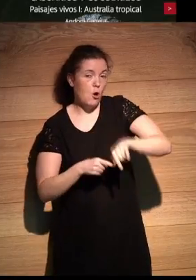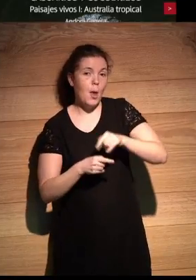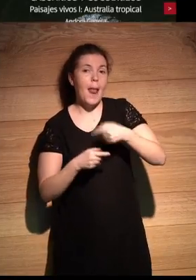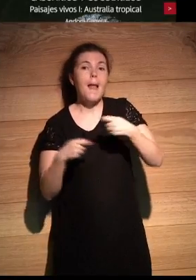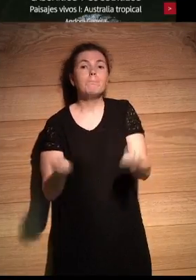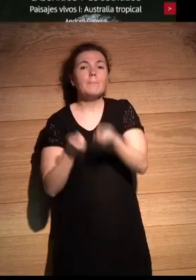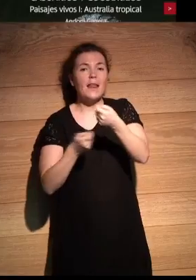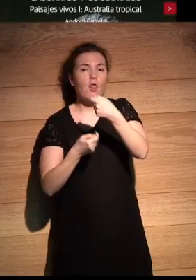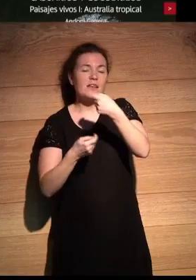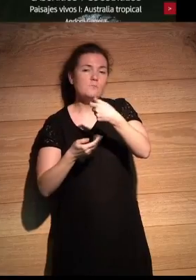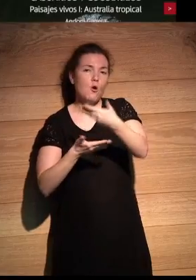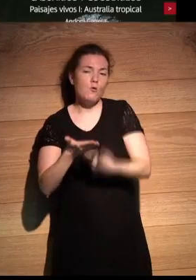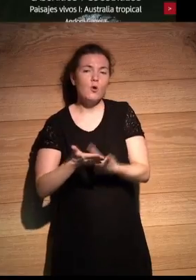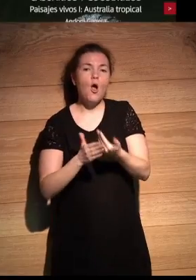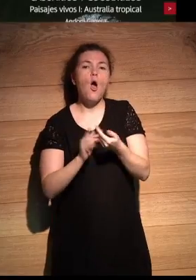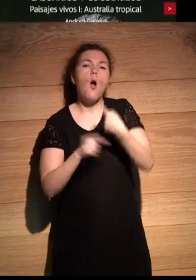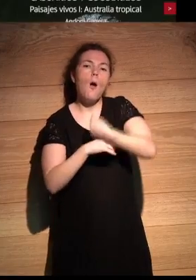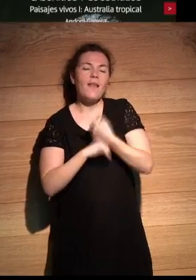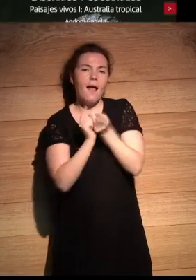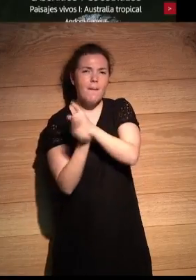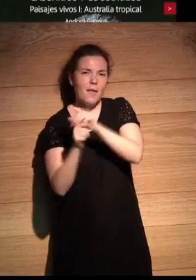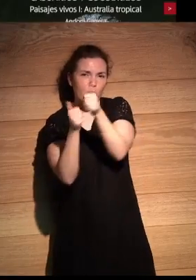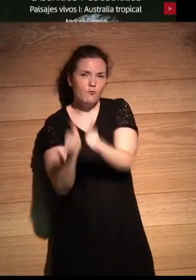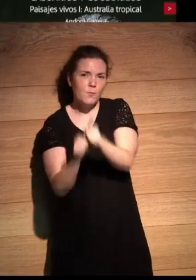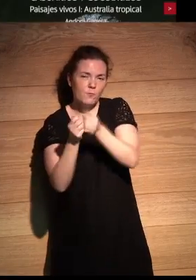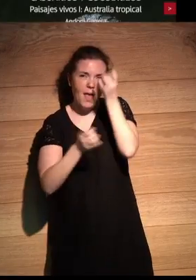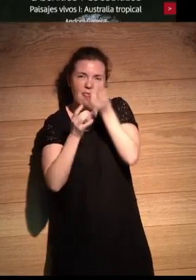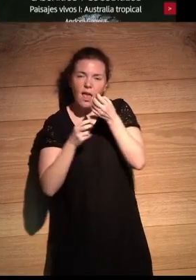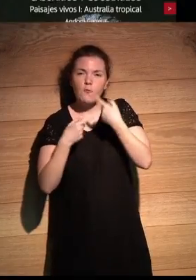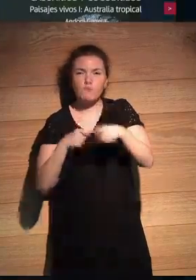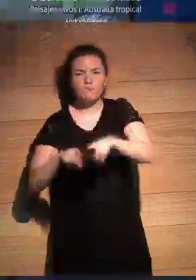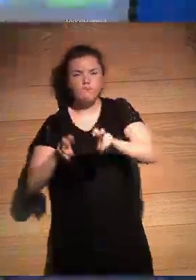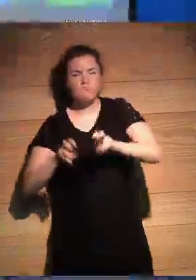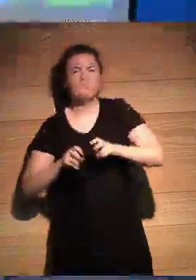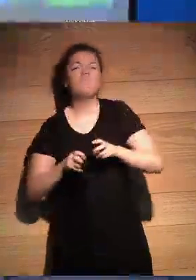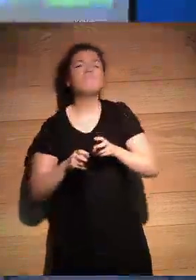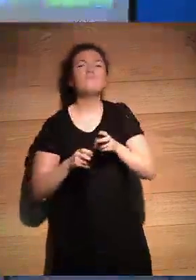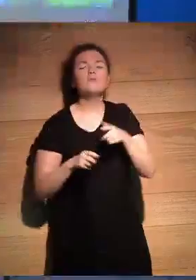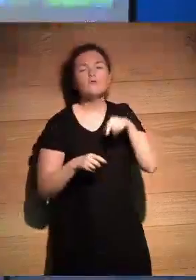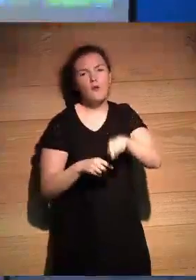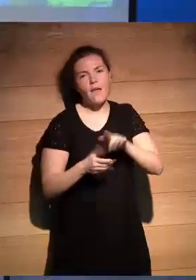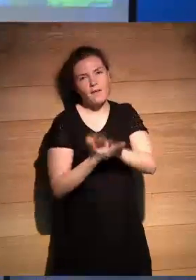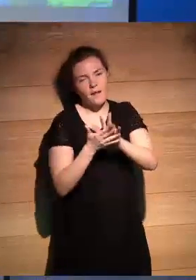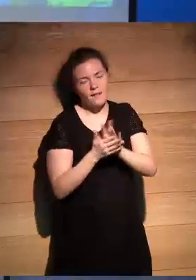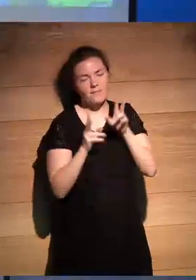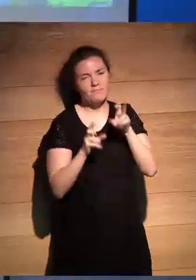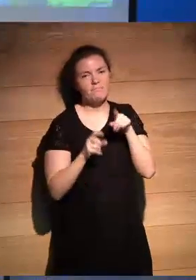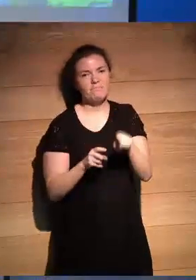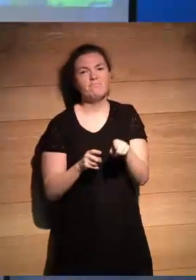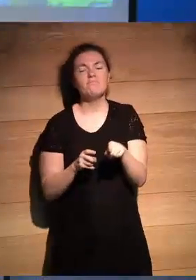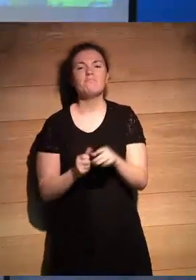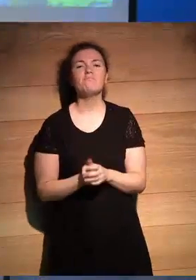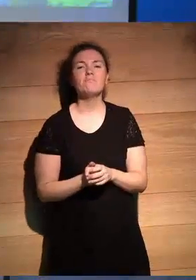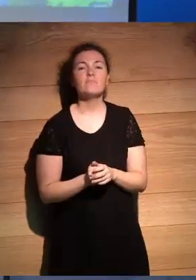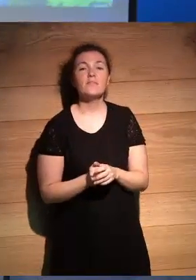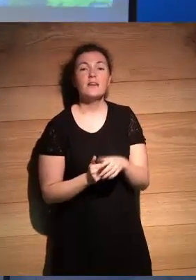periodismo a estar todo el día cambiando de formatos, buscando nuevas ideas, nuevas formas. Bueno, pues es un poco hoy lo que vamos a hablar